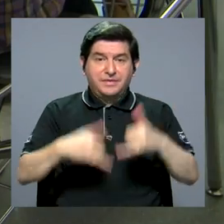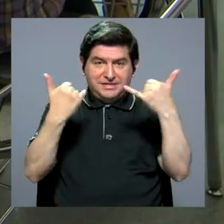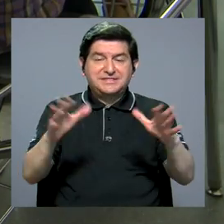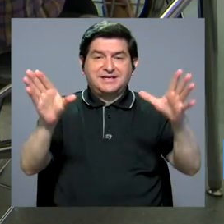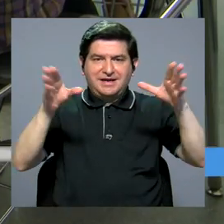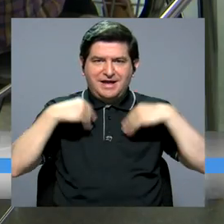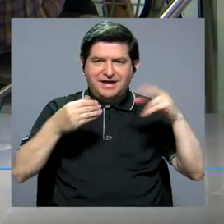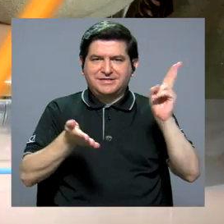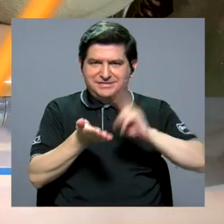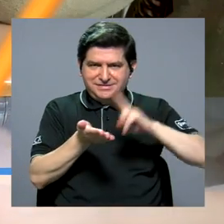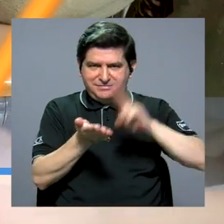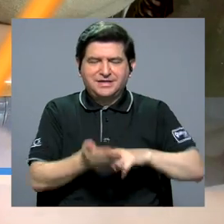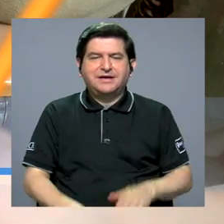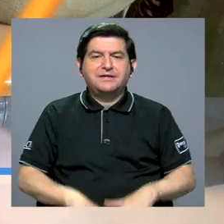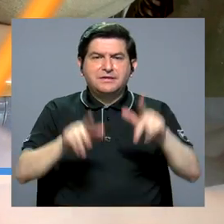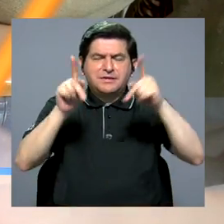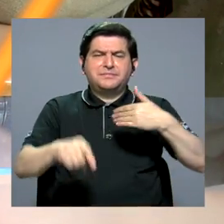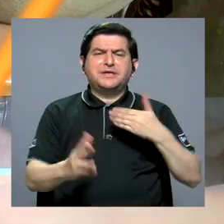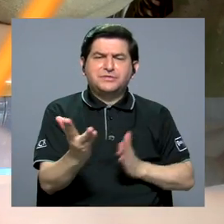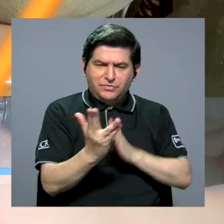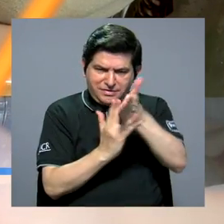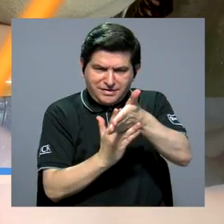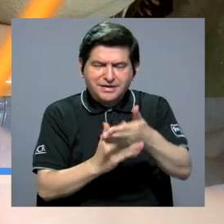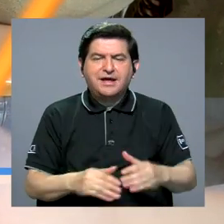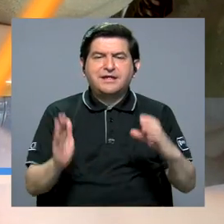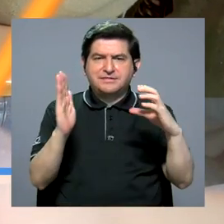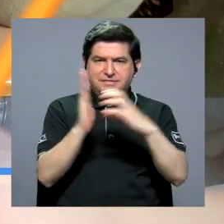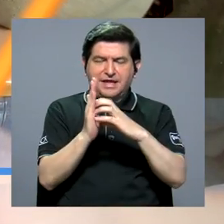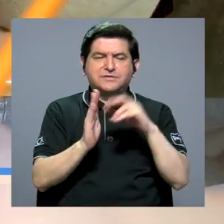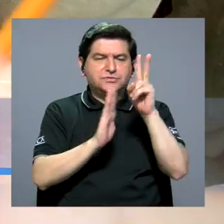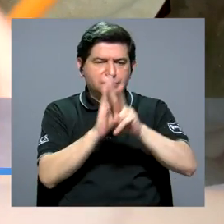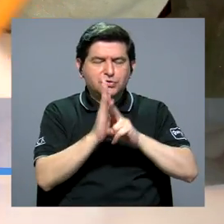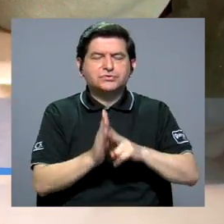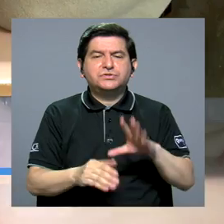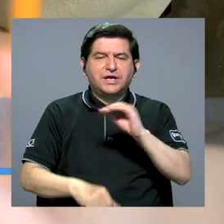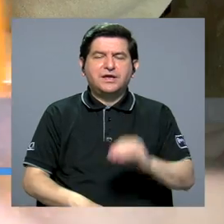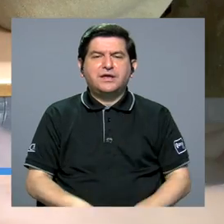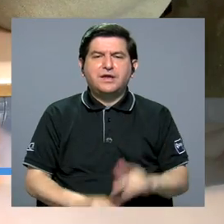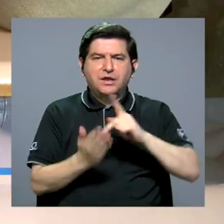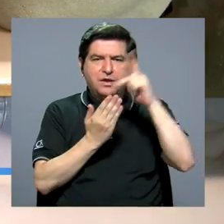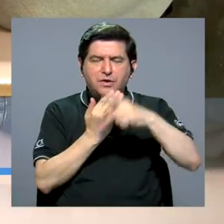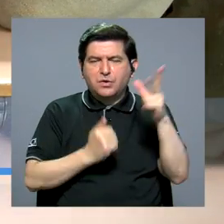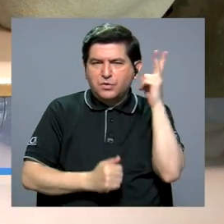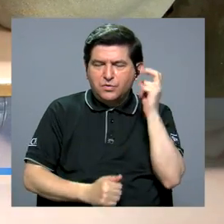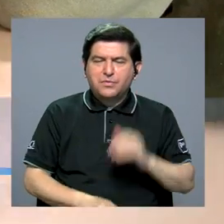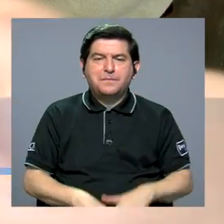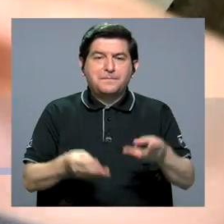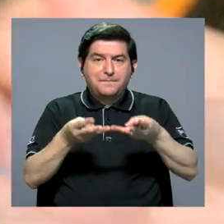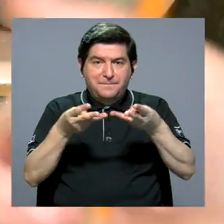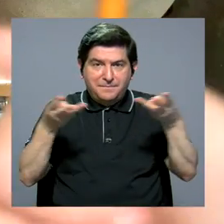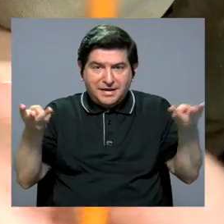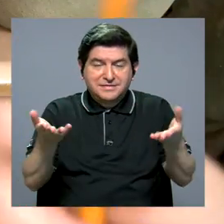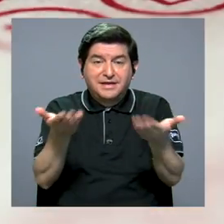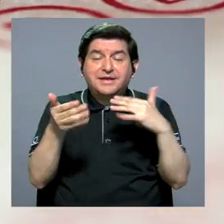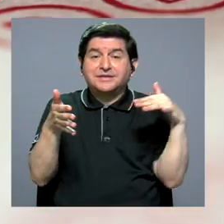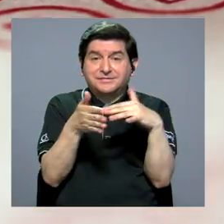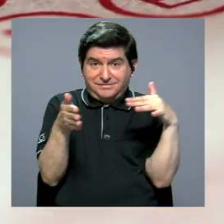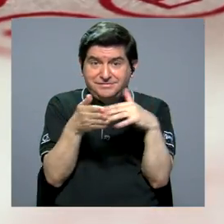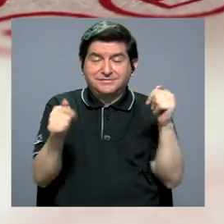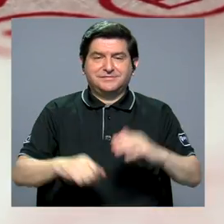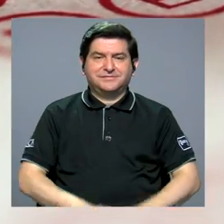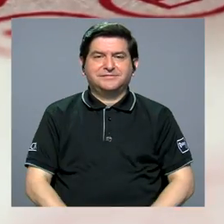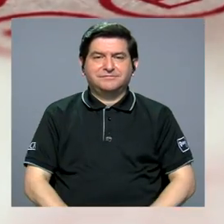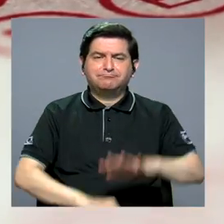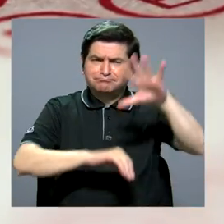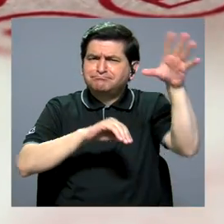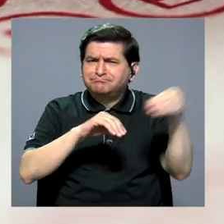Una vez aceptada la matrícula, la persona tiene acceso a textos, videos y podcasts acerca de las materias que desea estudiar.